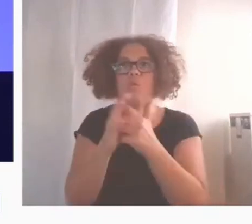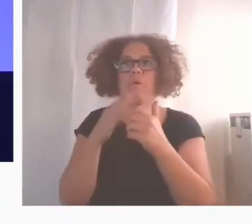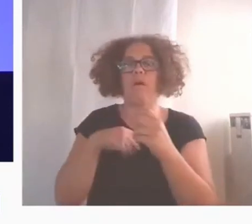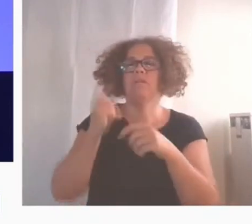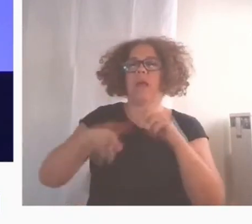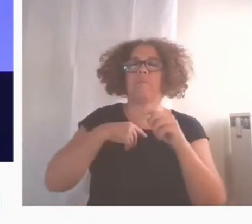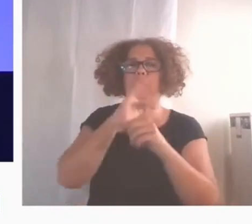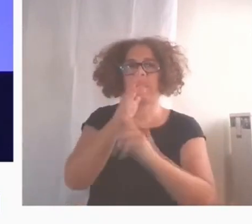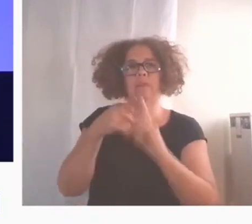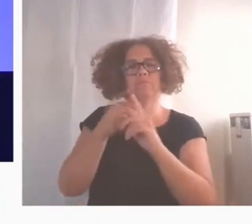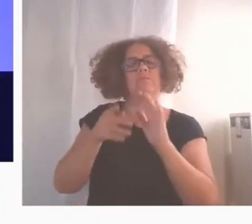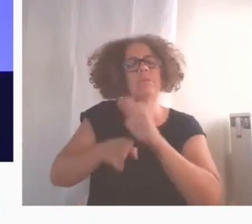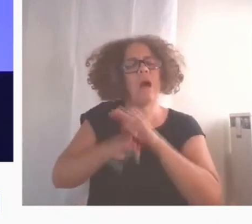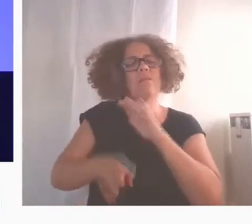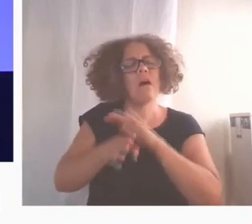las cosas suceden.